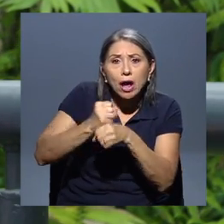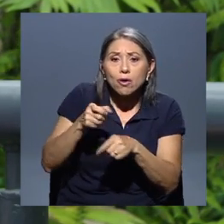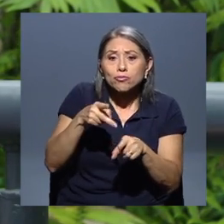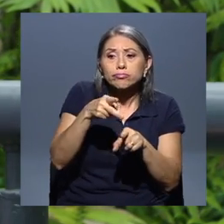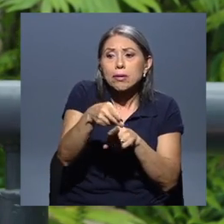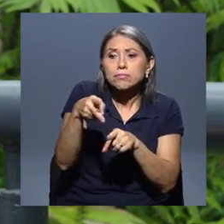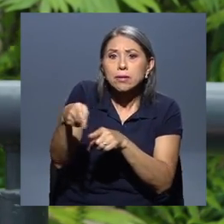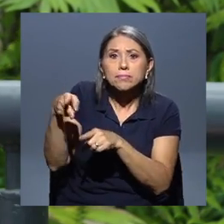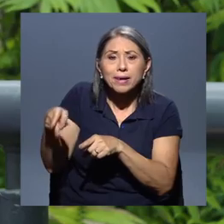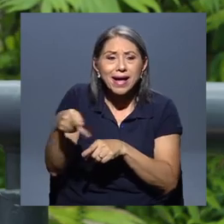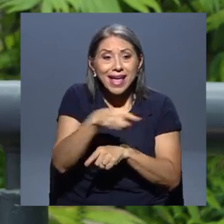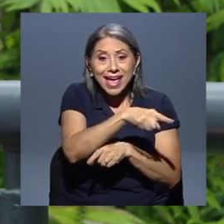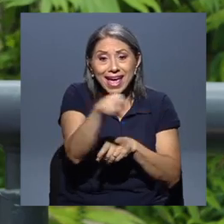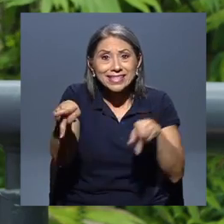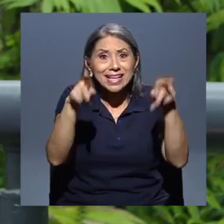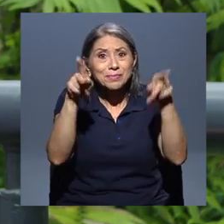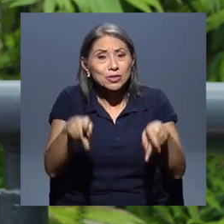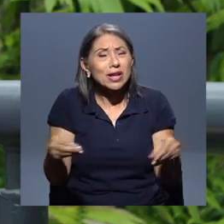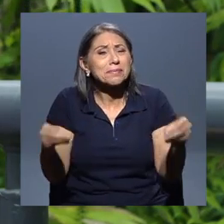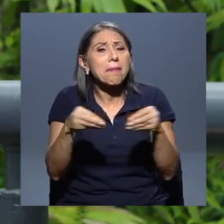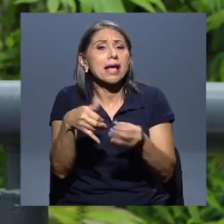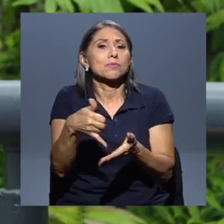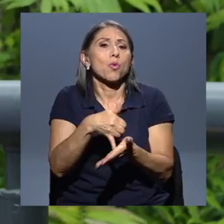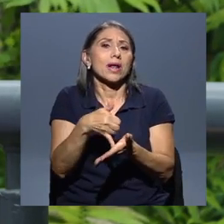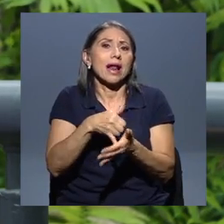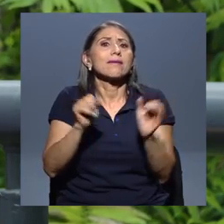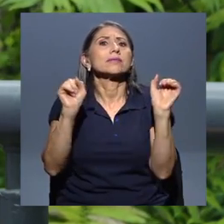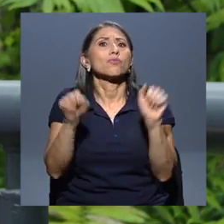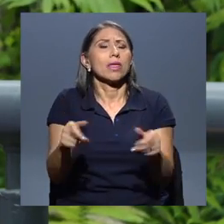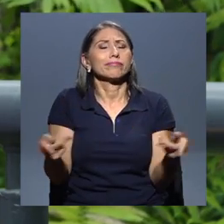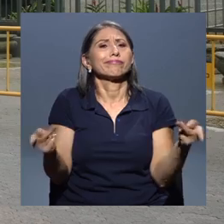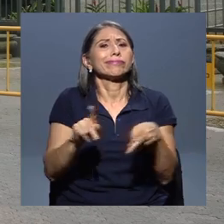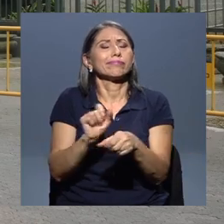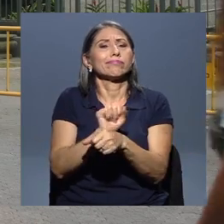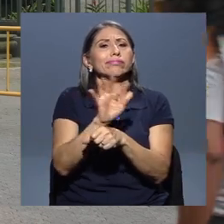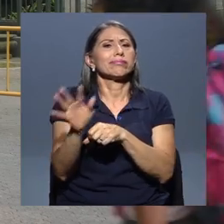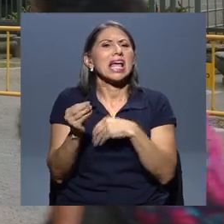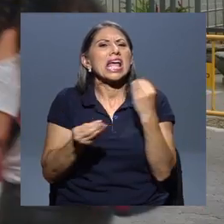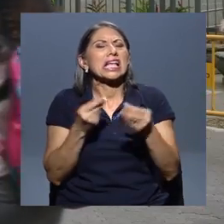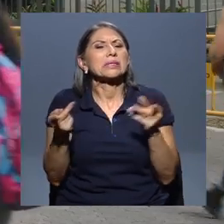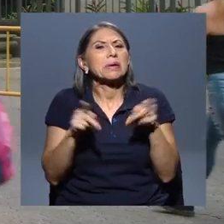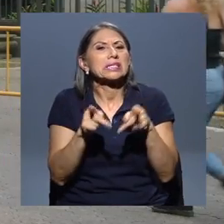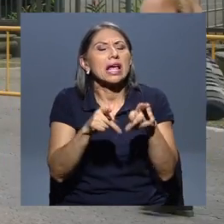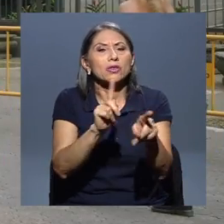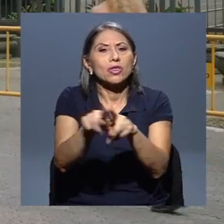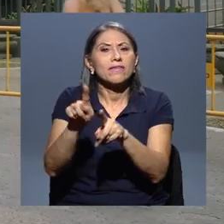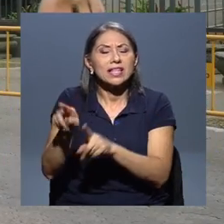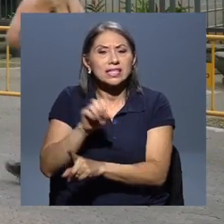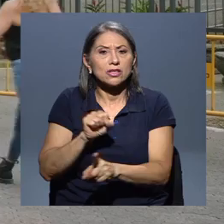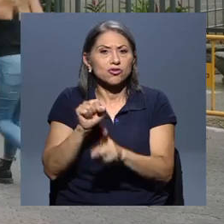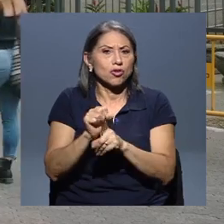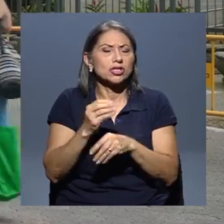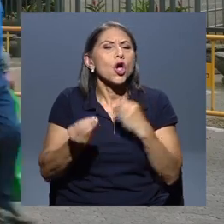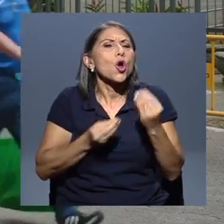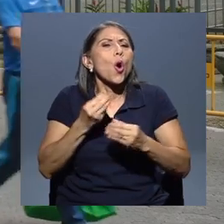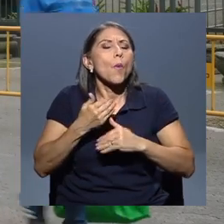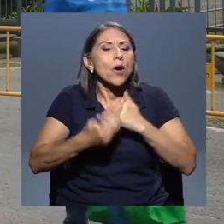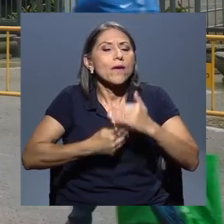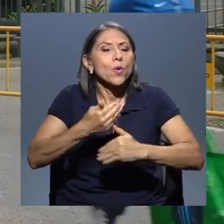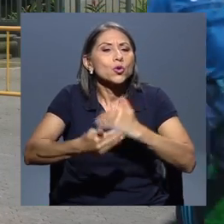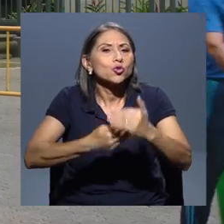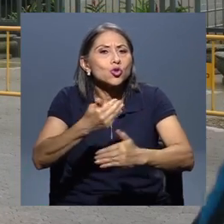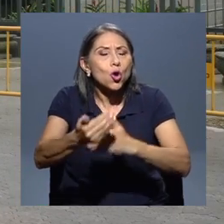punto de vista social a los efectos de la pandemia y a cómo evoluciona la cantidad de casos a través del tiempo.